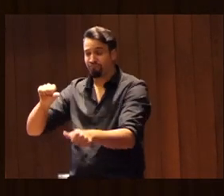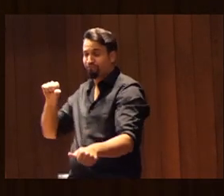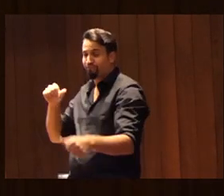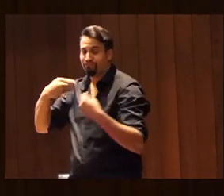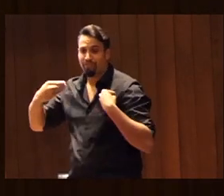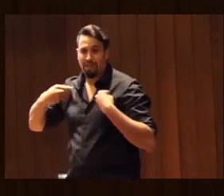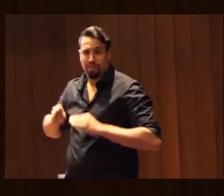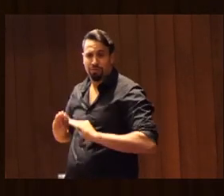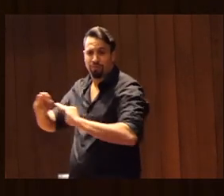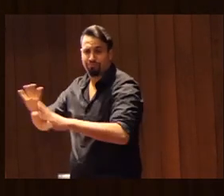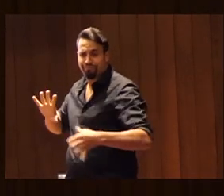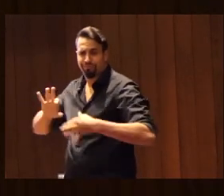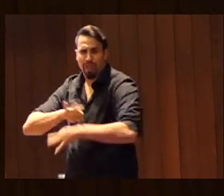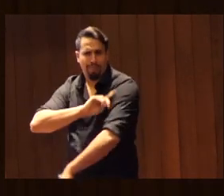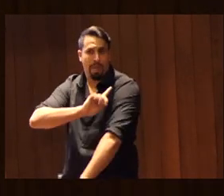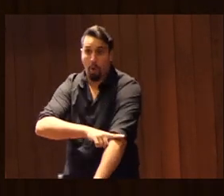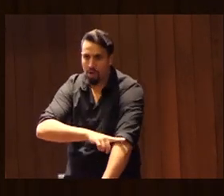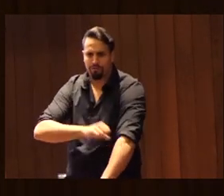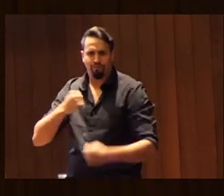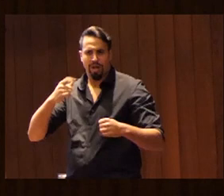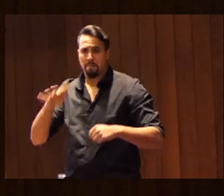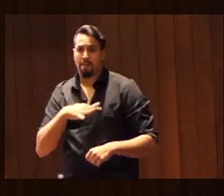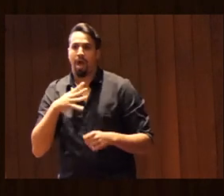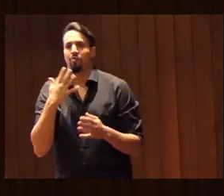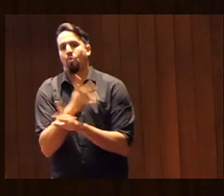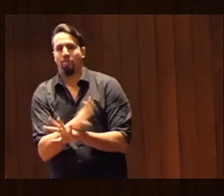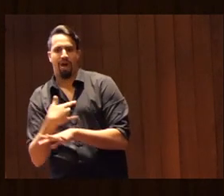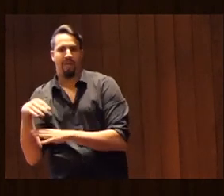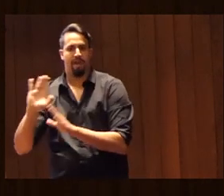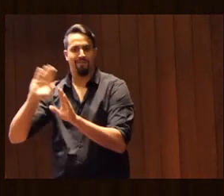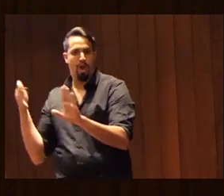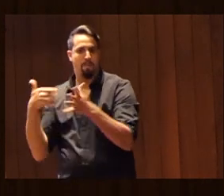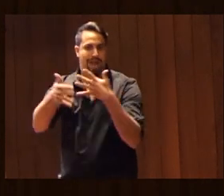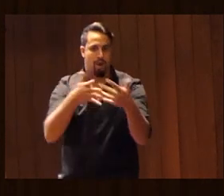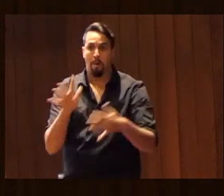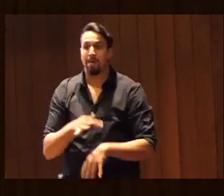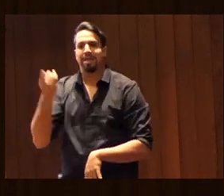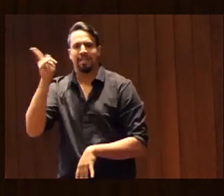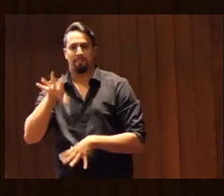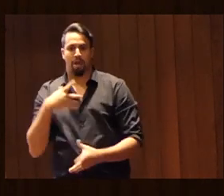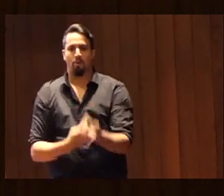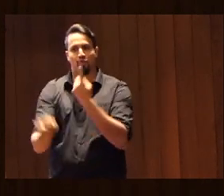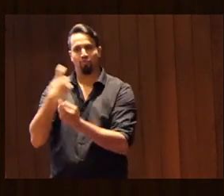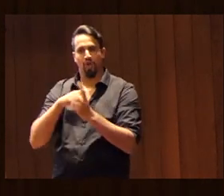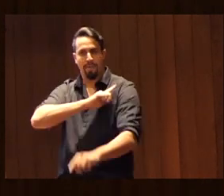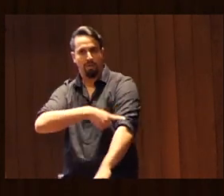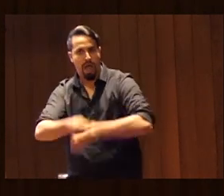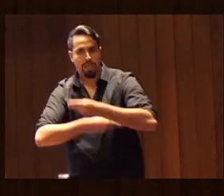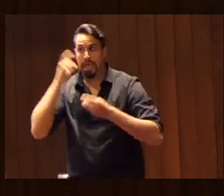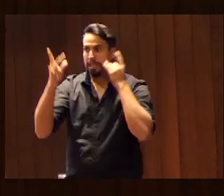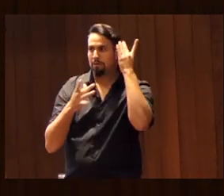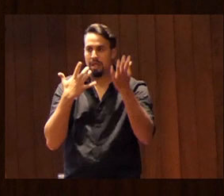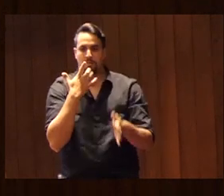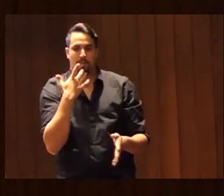vinculada al deporte como judoka y jugadora de balonmano y profesional como consultora deportiva, actividad que compagina como